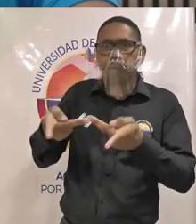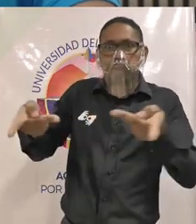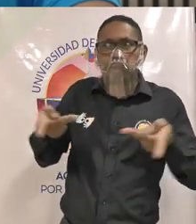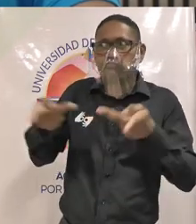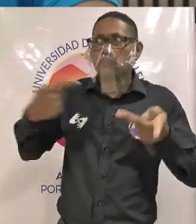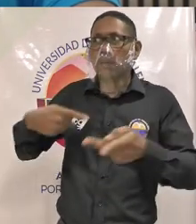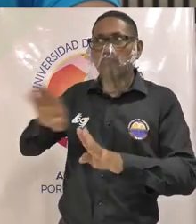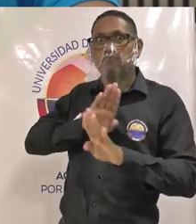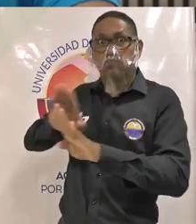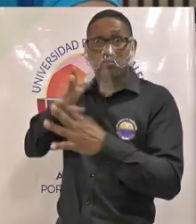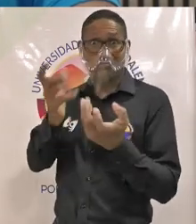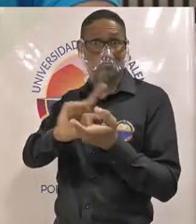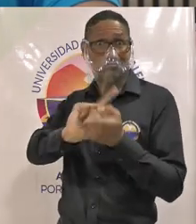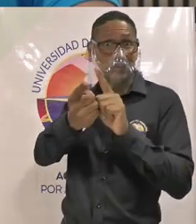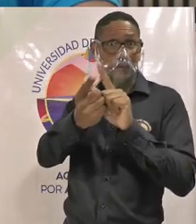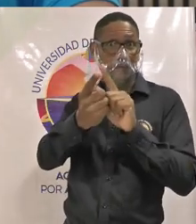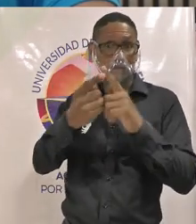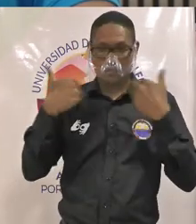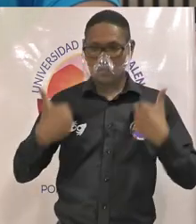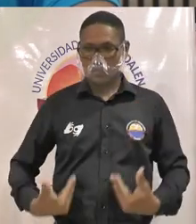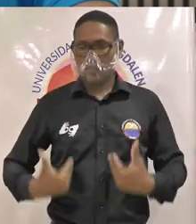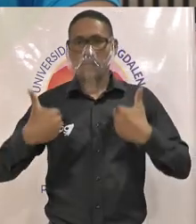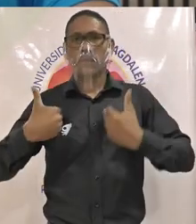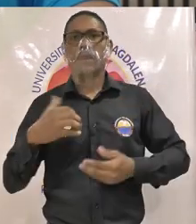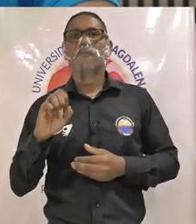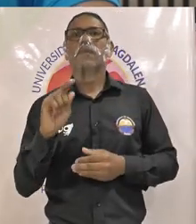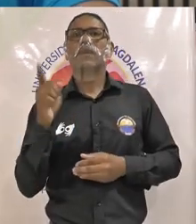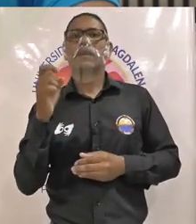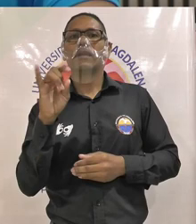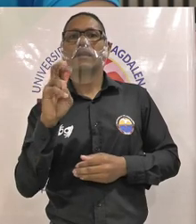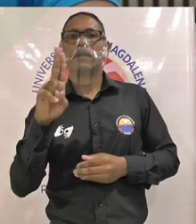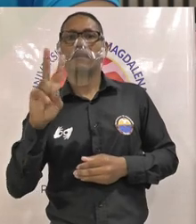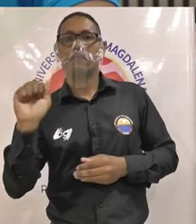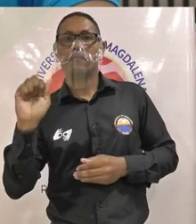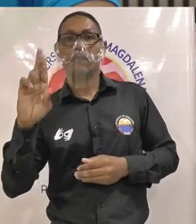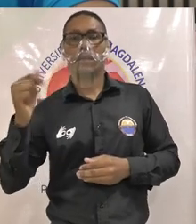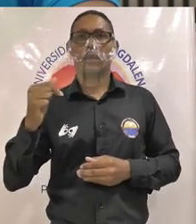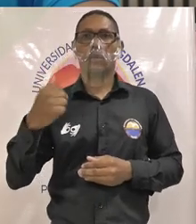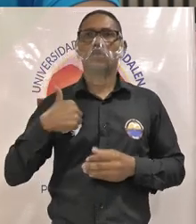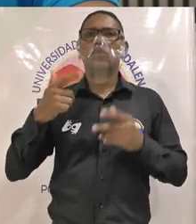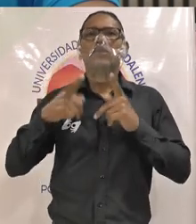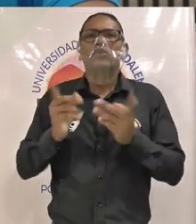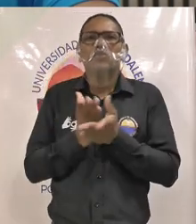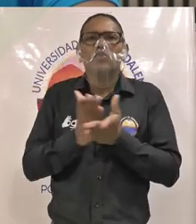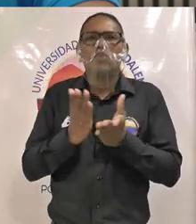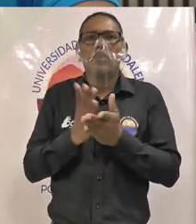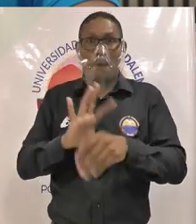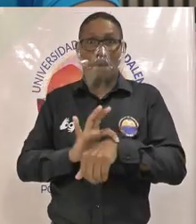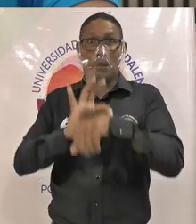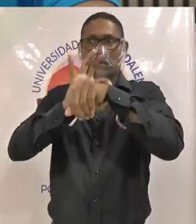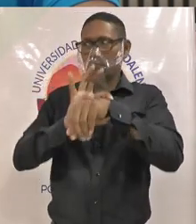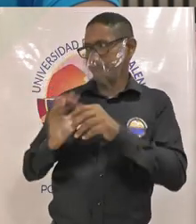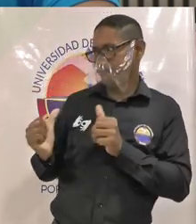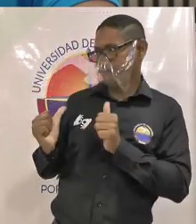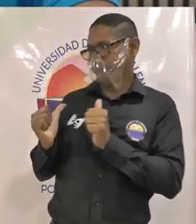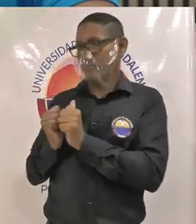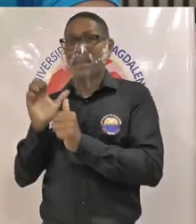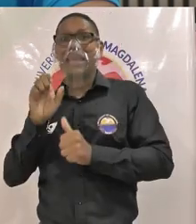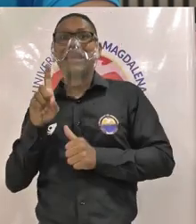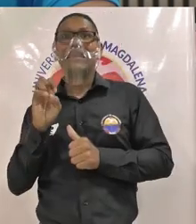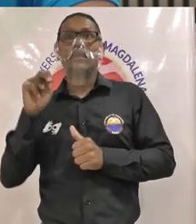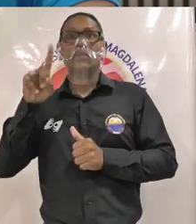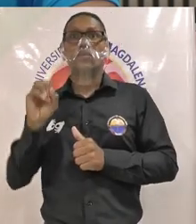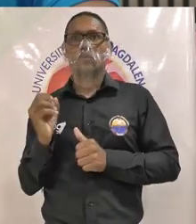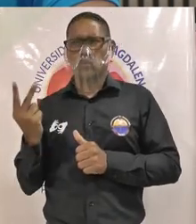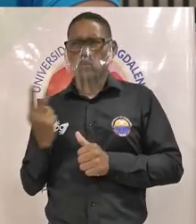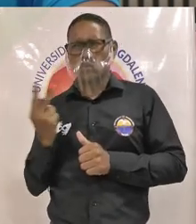transformación mi nombre es Hubert Guevara estudiante del programa de medicina y junto con mi compañero Edinson Campos